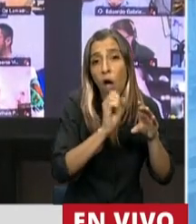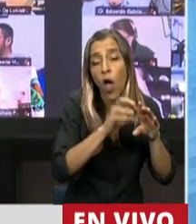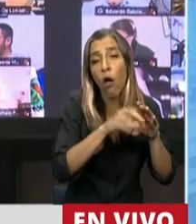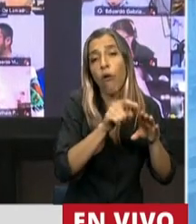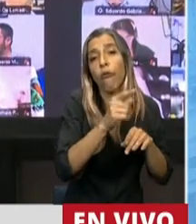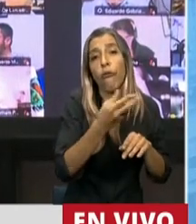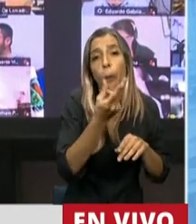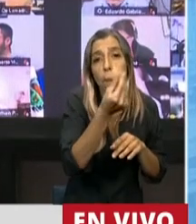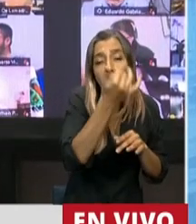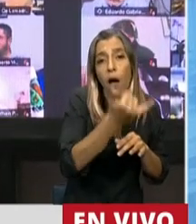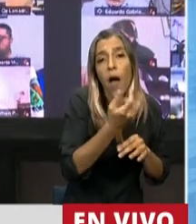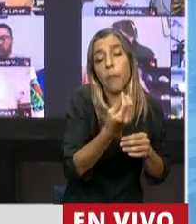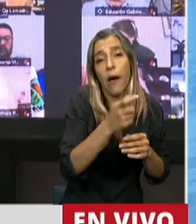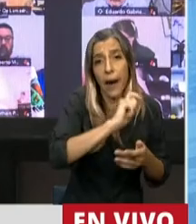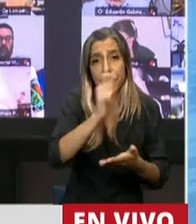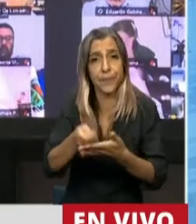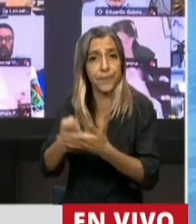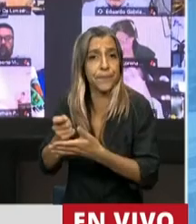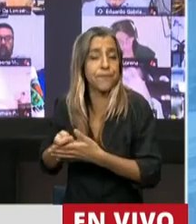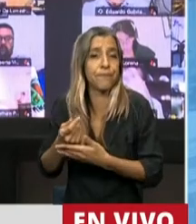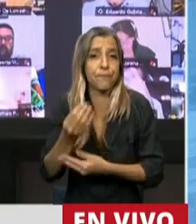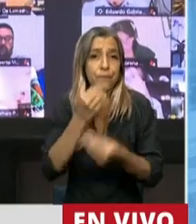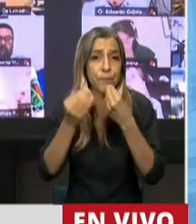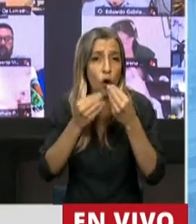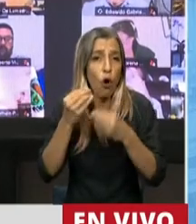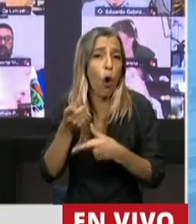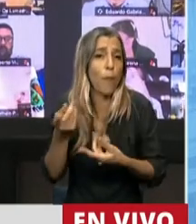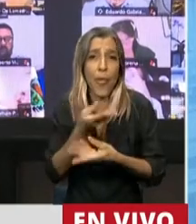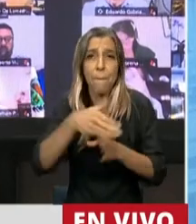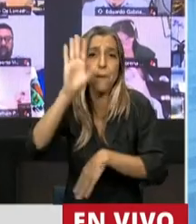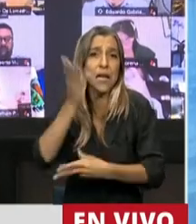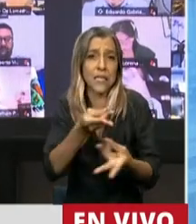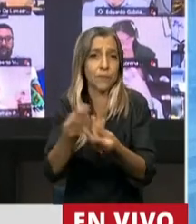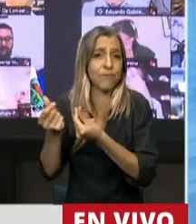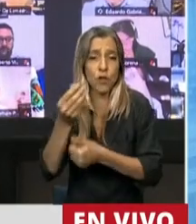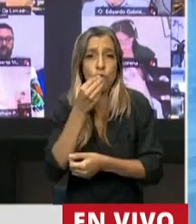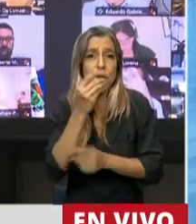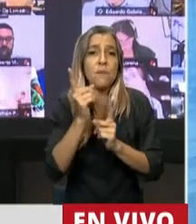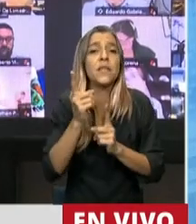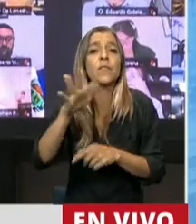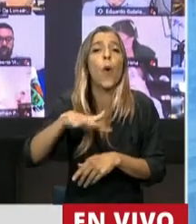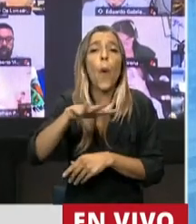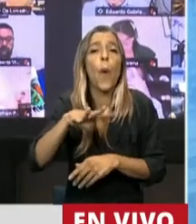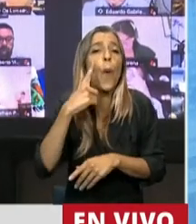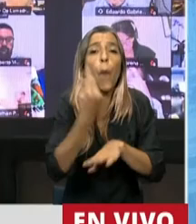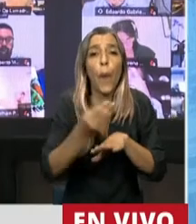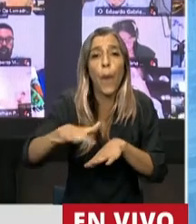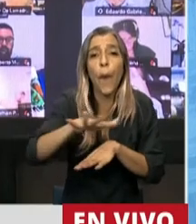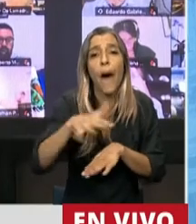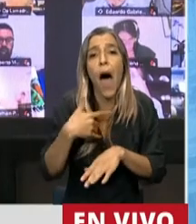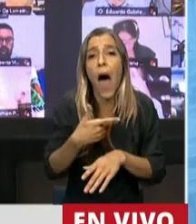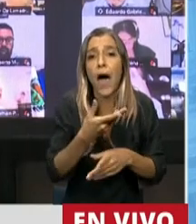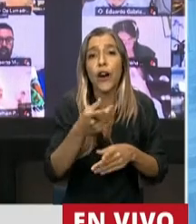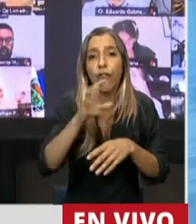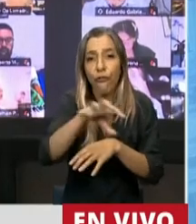alimentos donde la hacen en pequeño y mediano negocio muchas veces en sus barrios por eso es necesario darle esta herramienta a esos